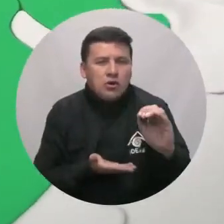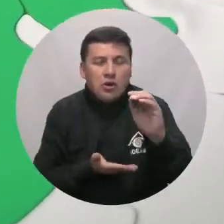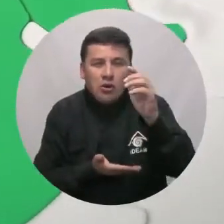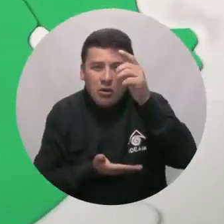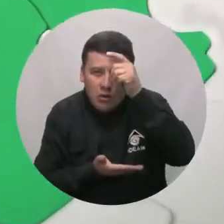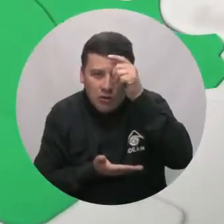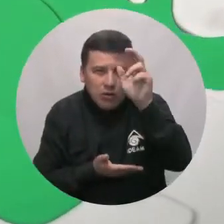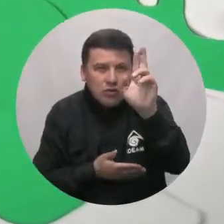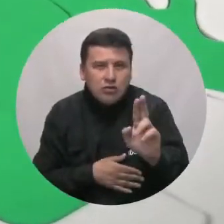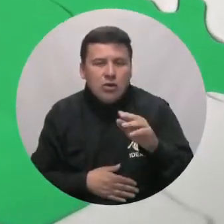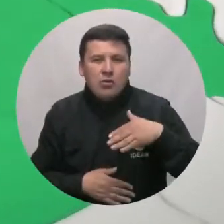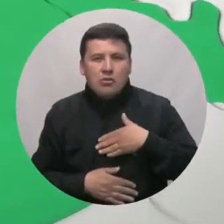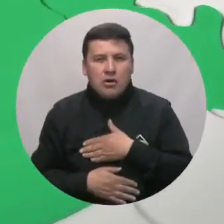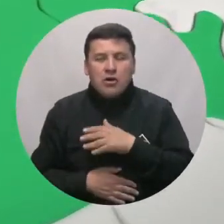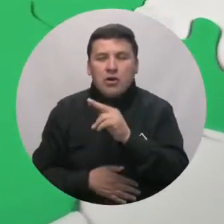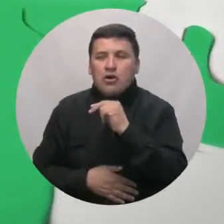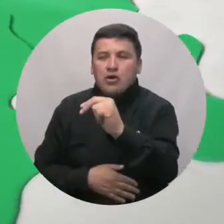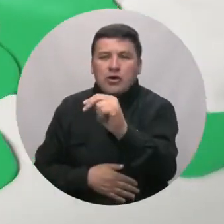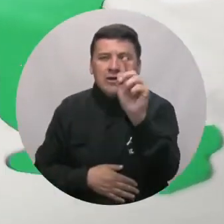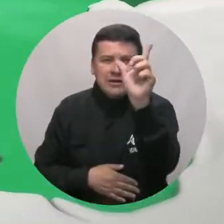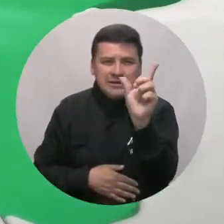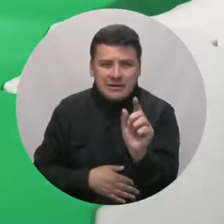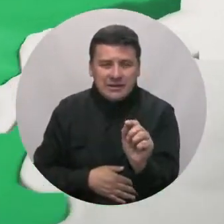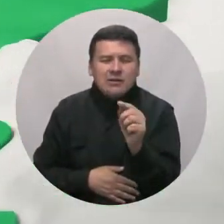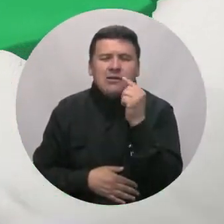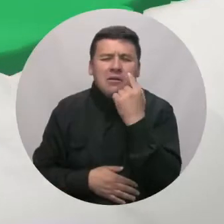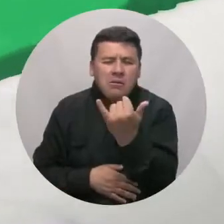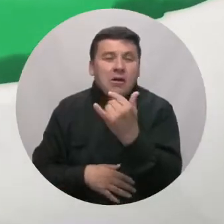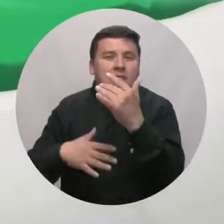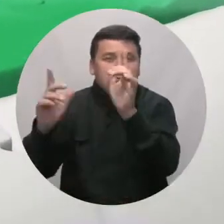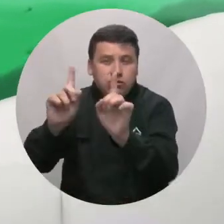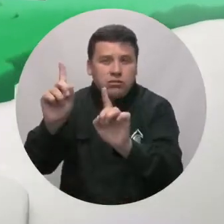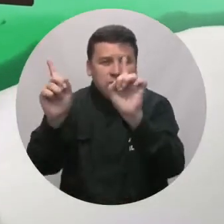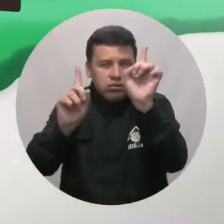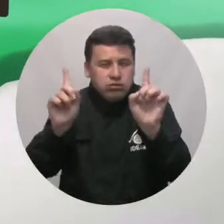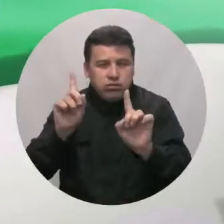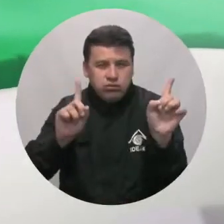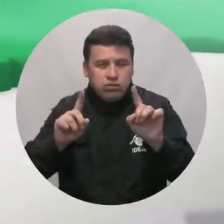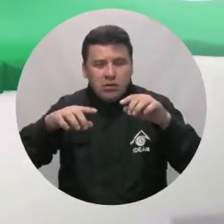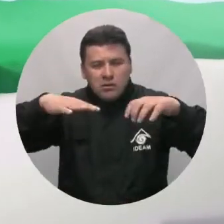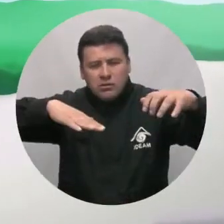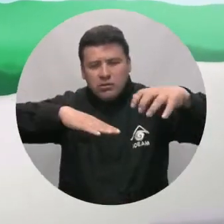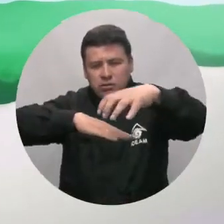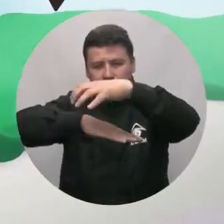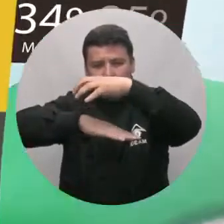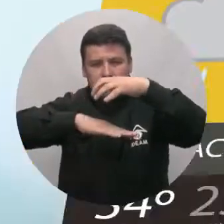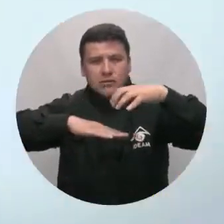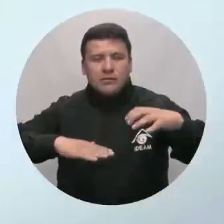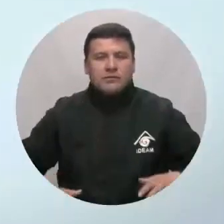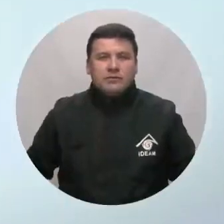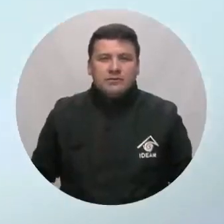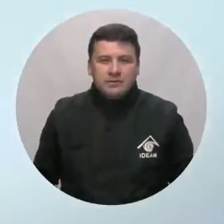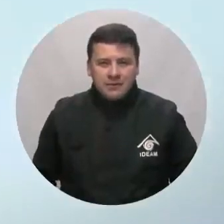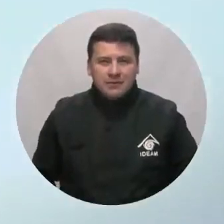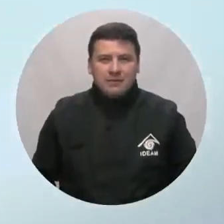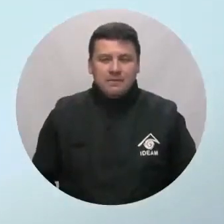suroccidente de Córdoba, sur de Bolívar y al norte del Cesar, con posible actividad eléctrica y oviznas en el resto de la región.